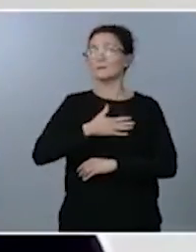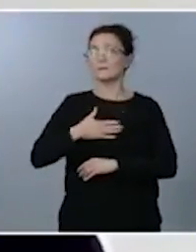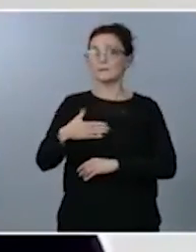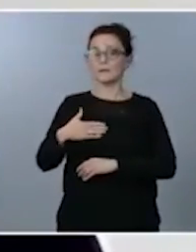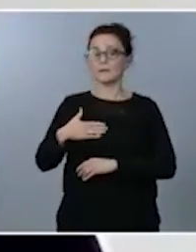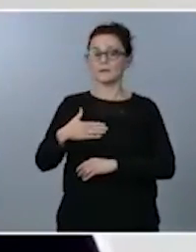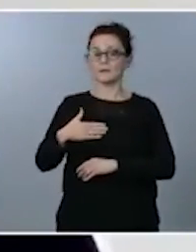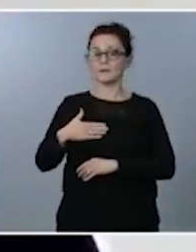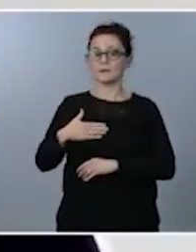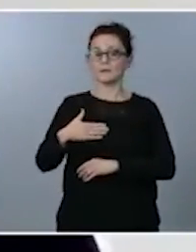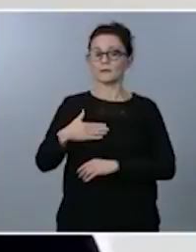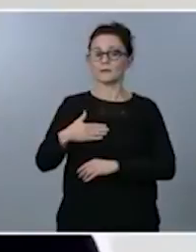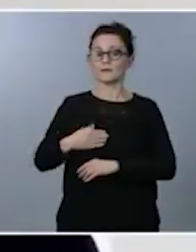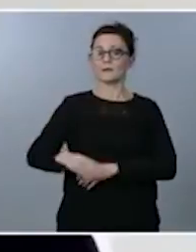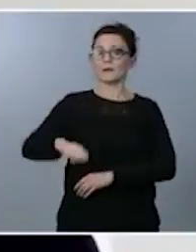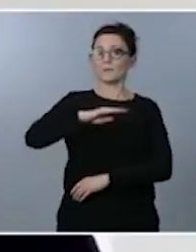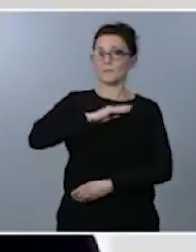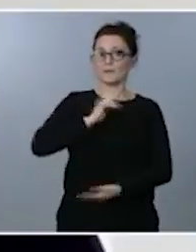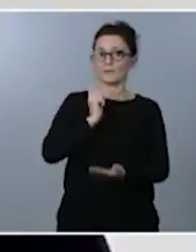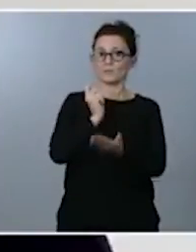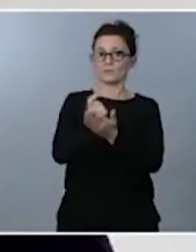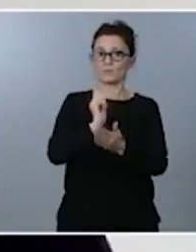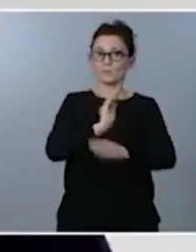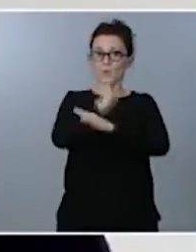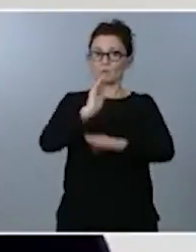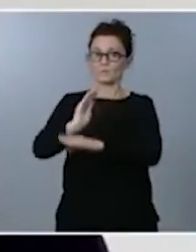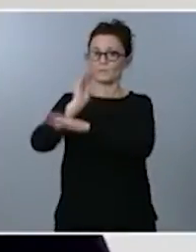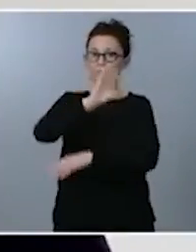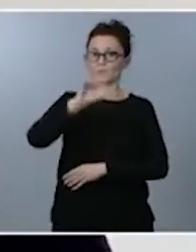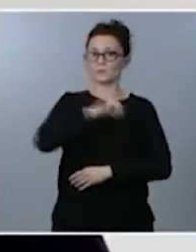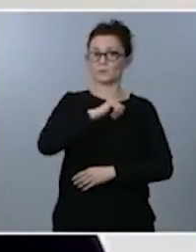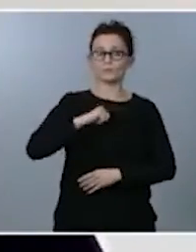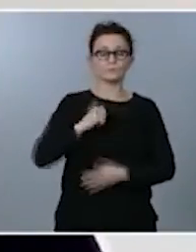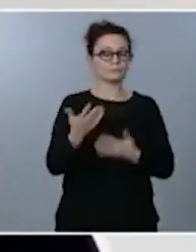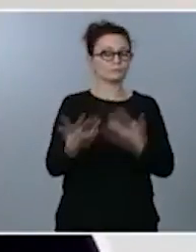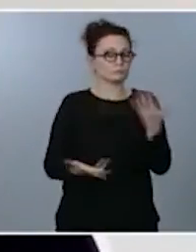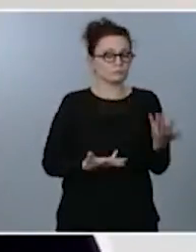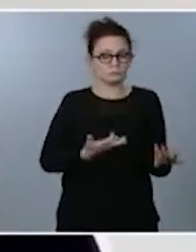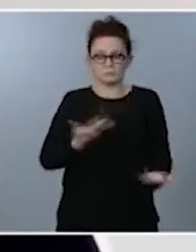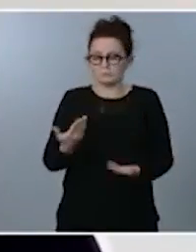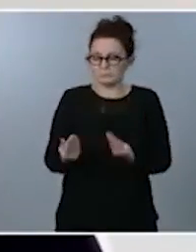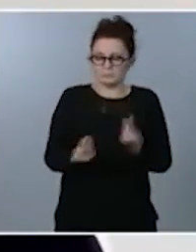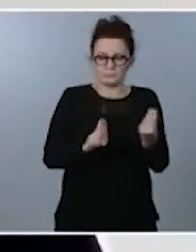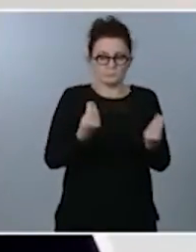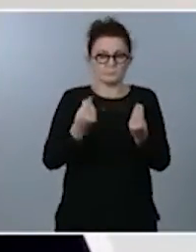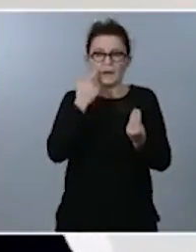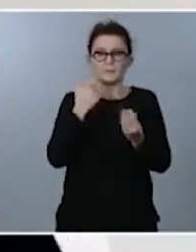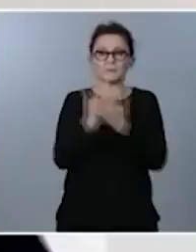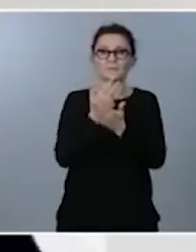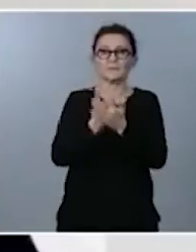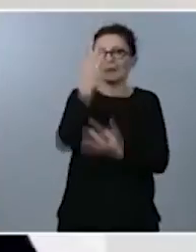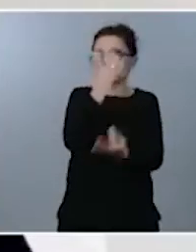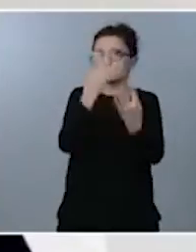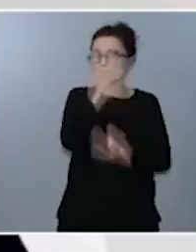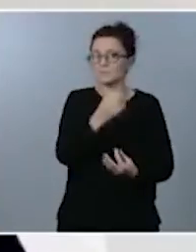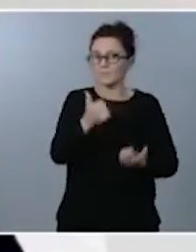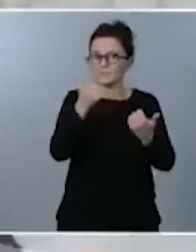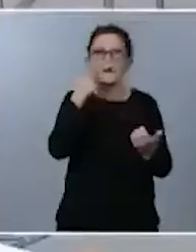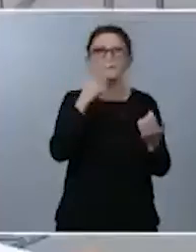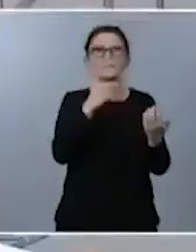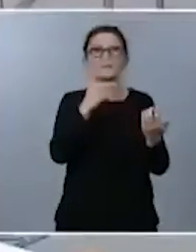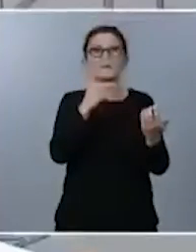por parte de las comunidades autónomas no sé un mayor detalle de cómo se piensa armonizar gracias